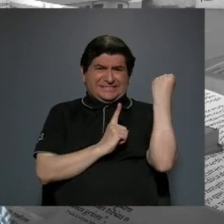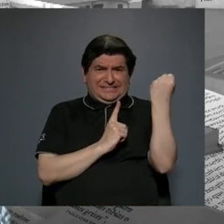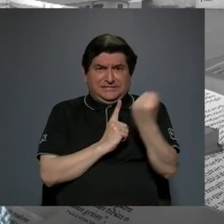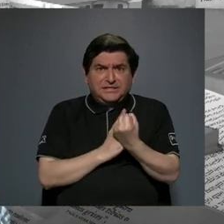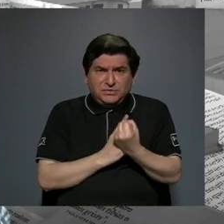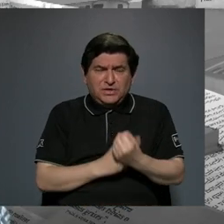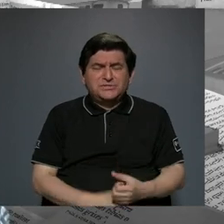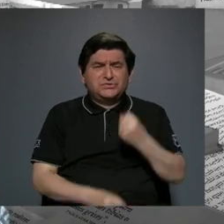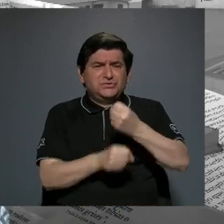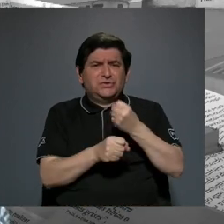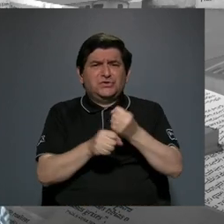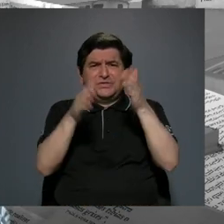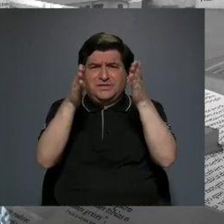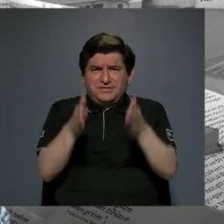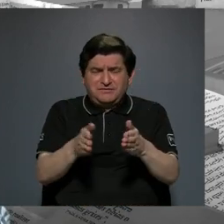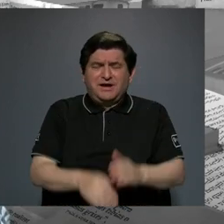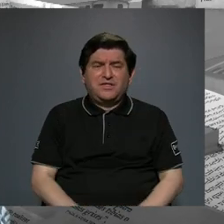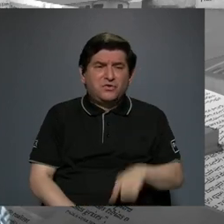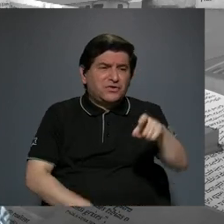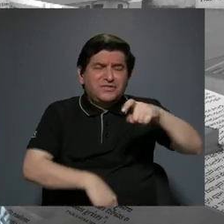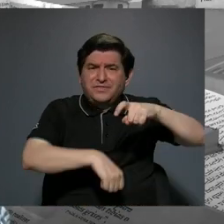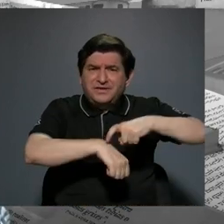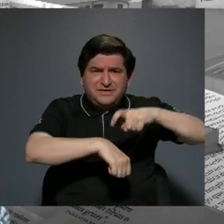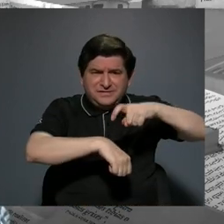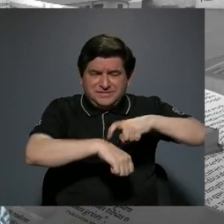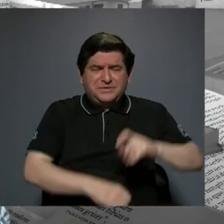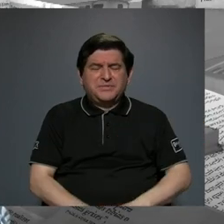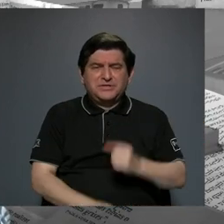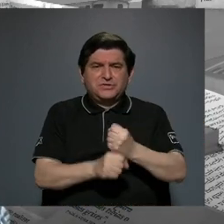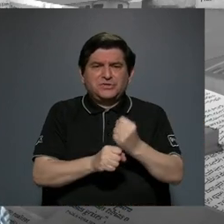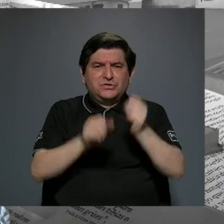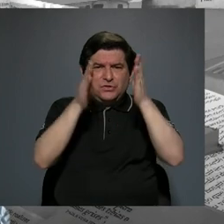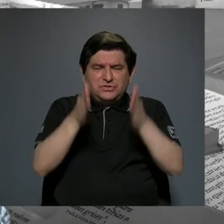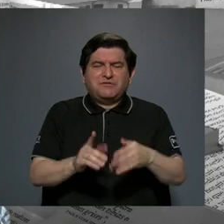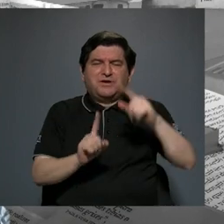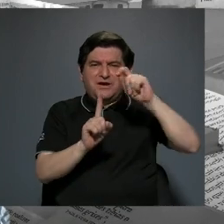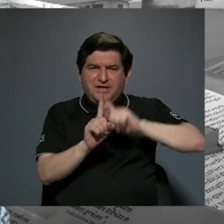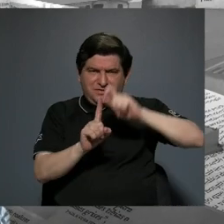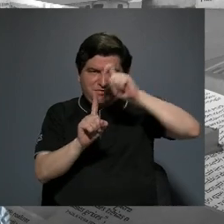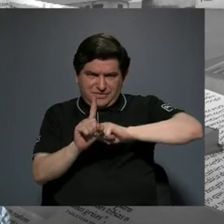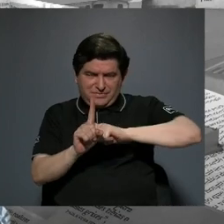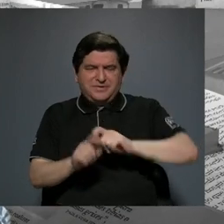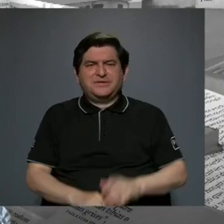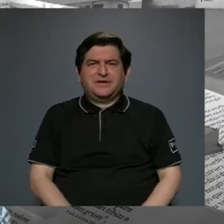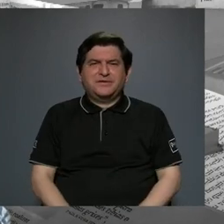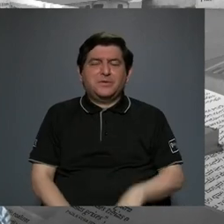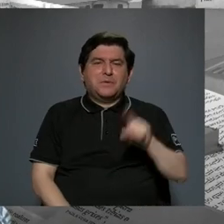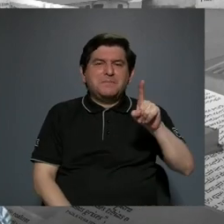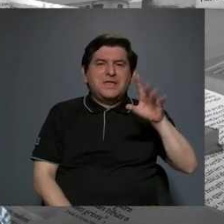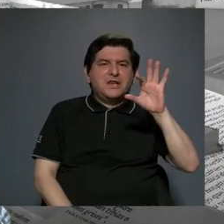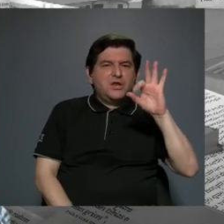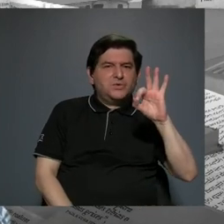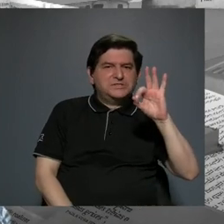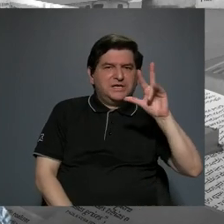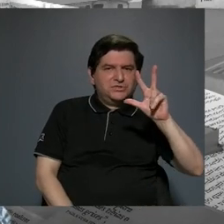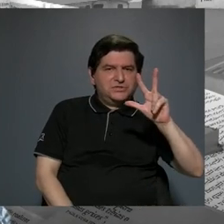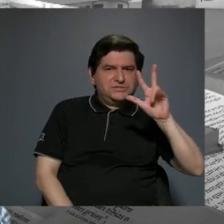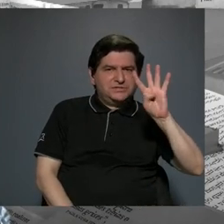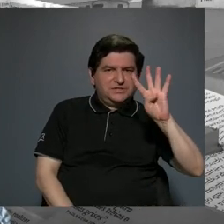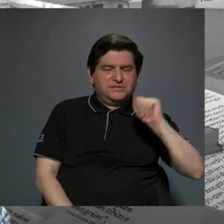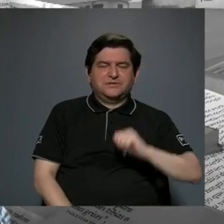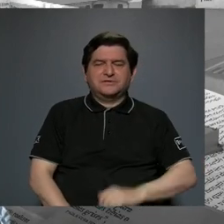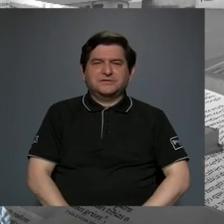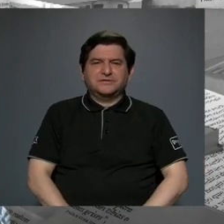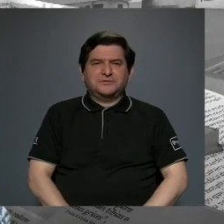laborales en que se encontraban los trabajadores bananeros en 1934.